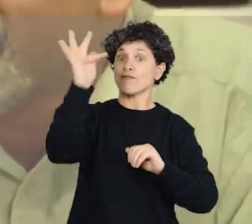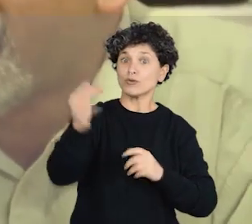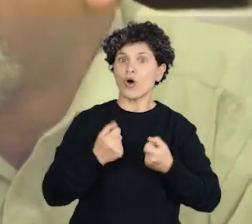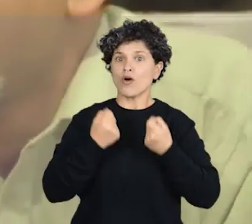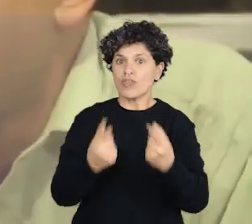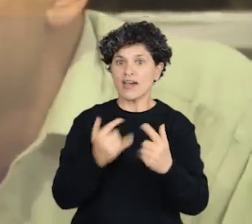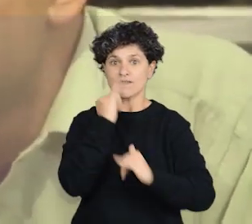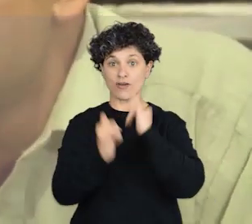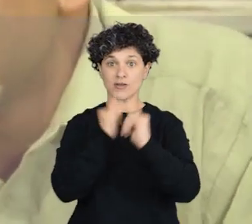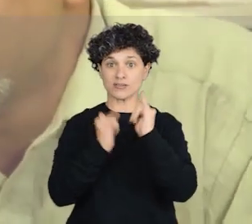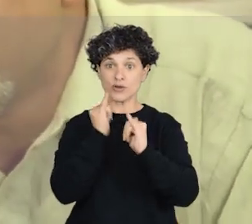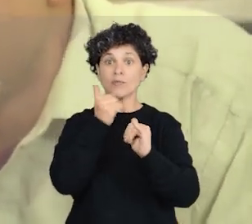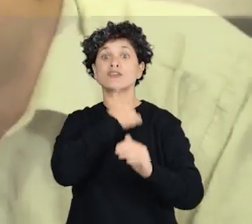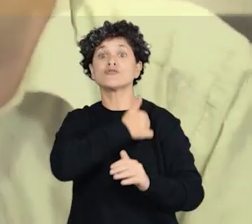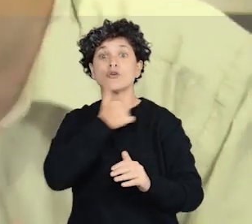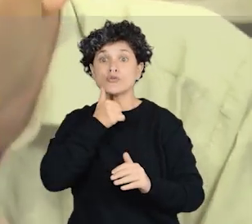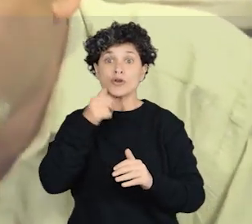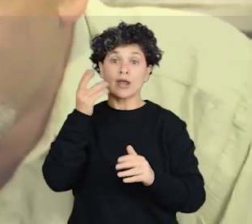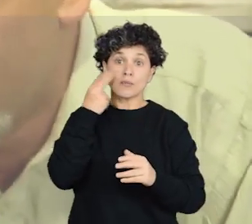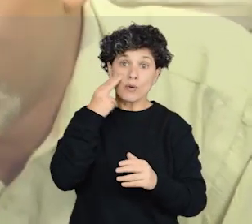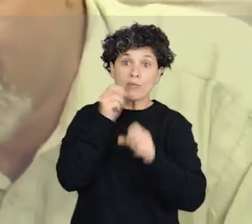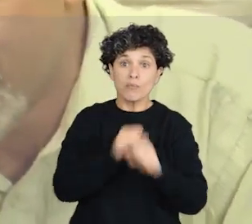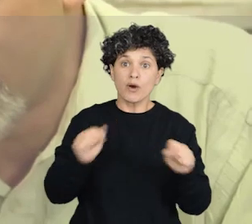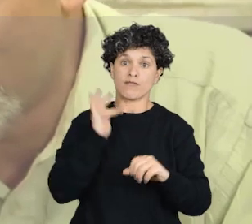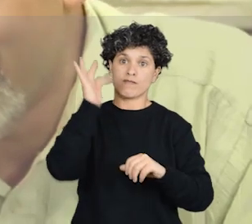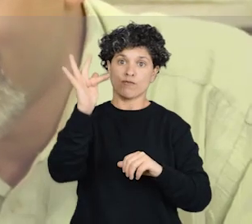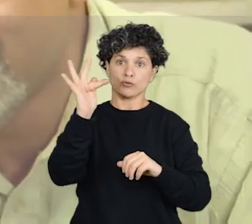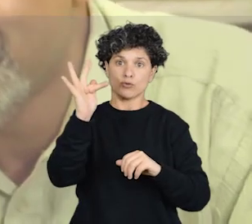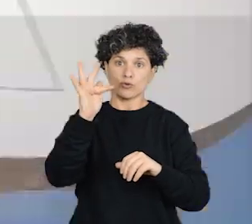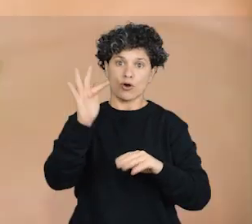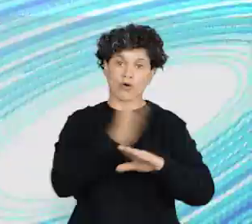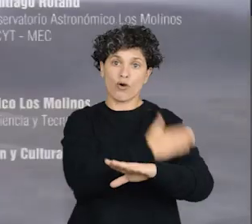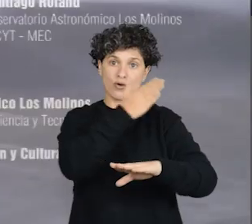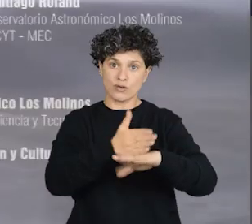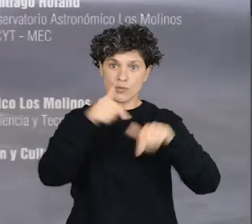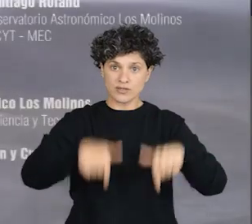aportar a la solución de un problema que en algún momento va a afectar a la humanidad.